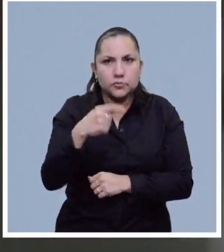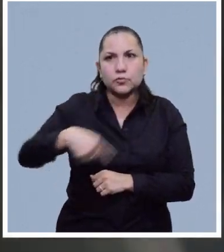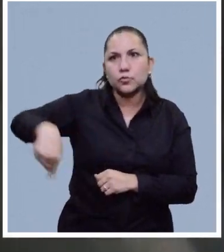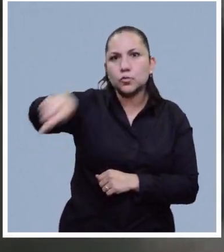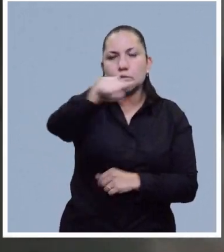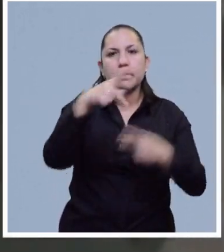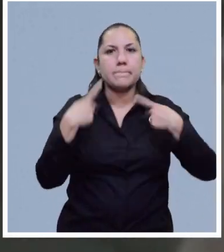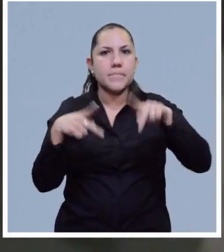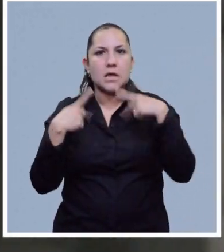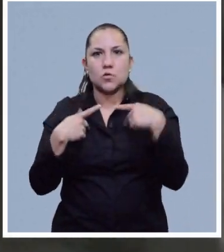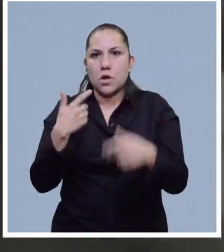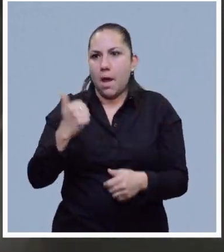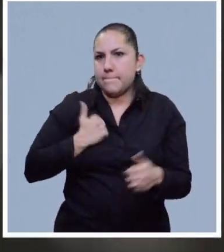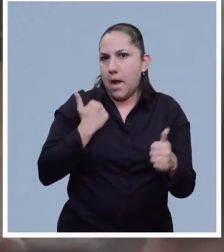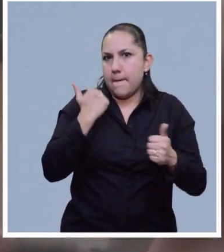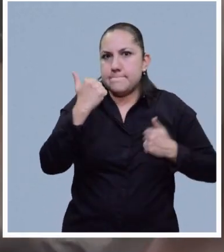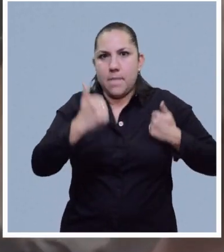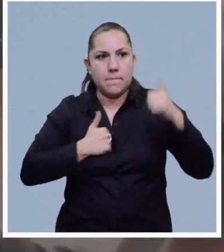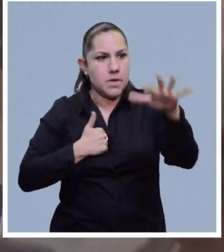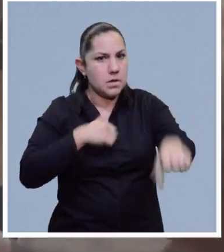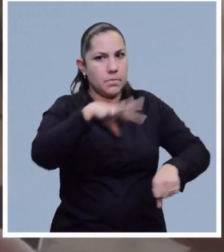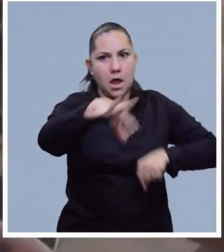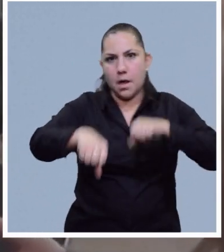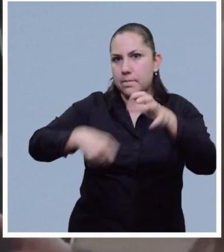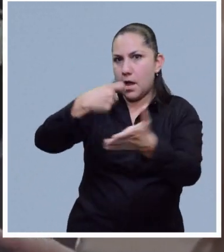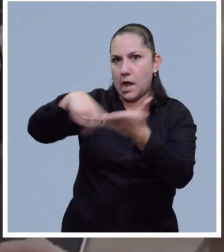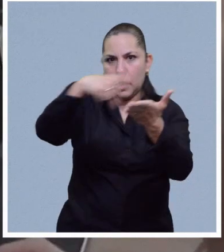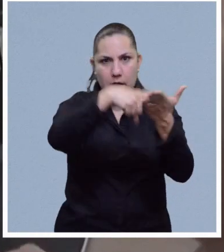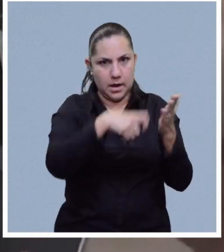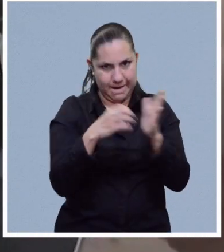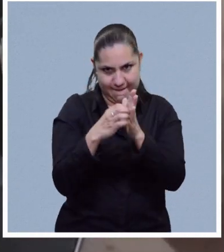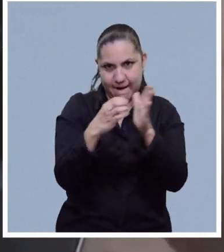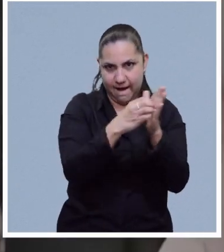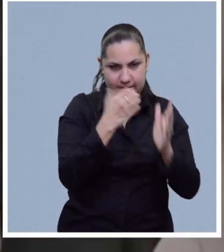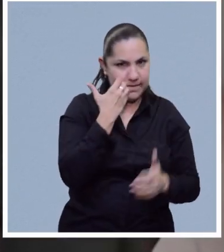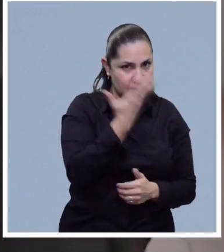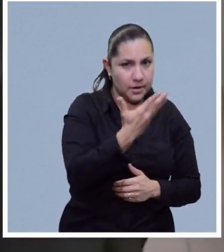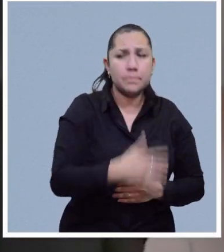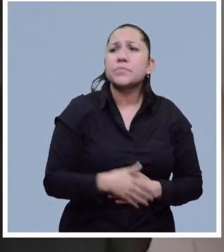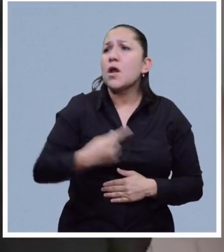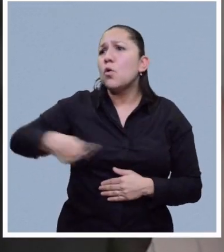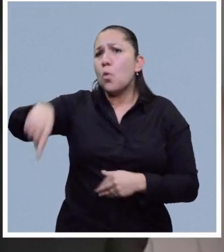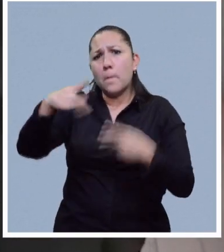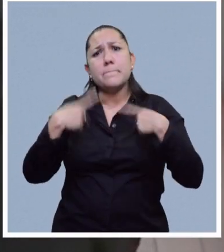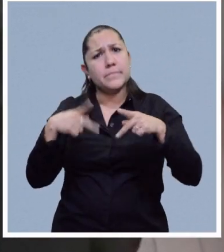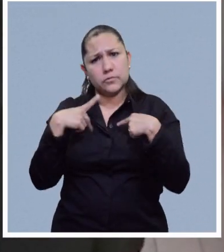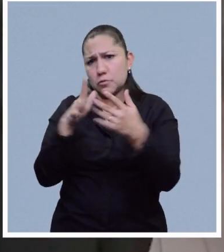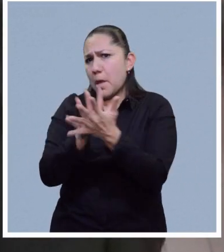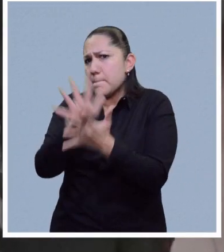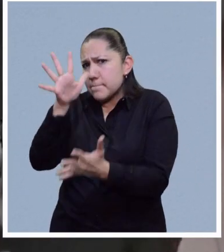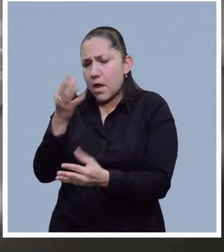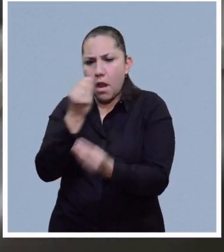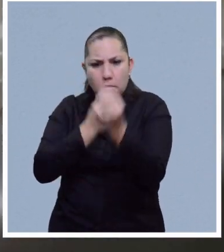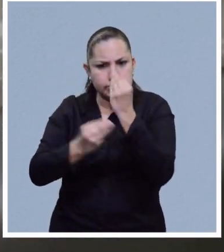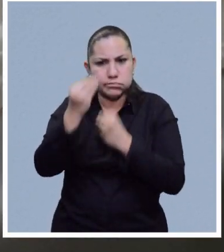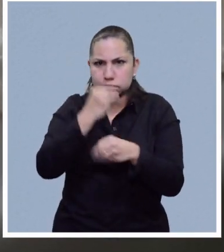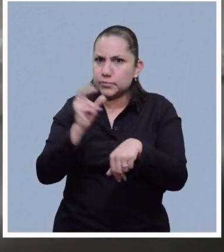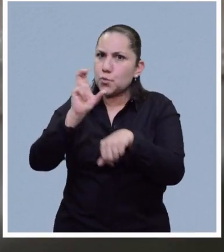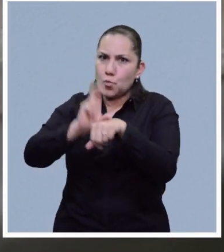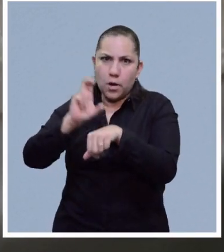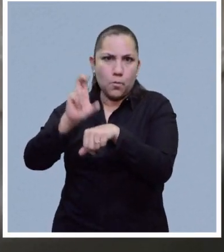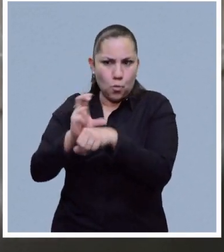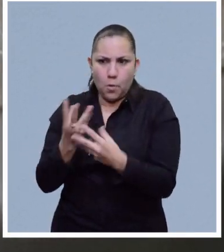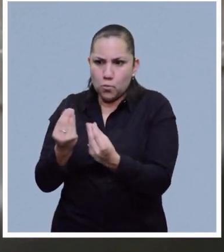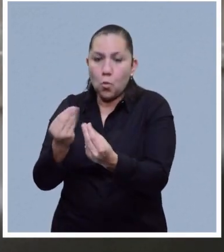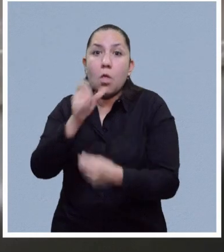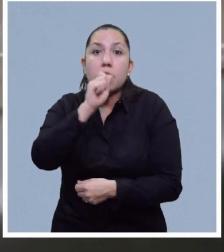gente se peleara por conseguir cajas. Además de ser un alimento indispensable en la dieta del mexicano, es la materia prima para